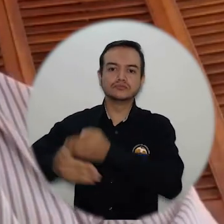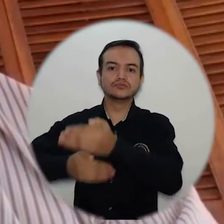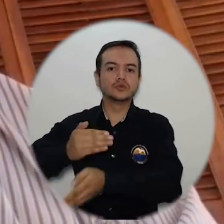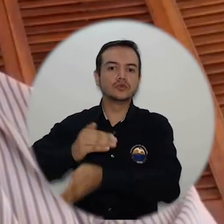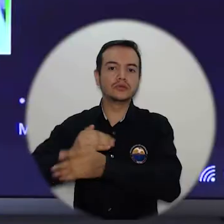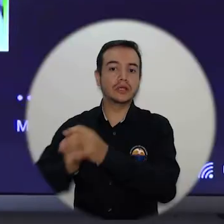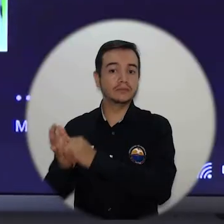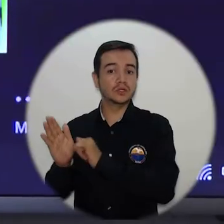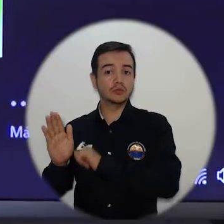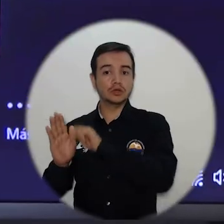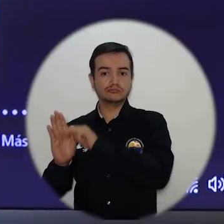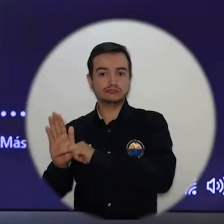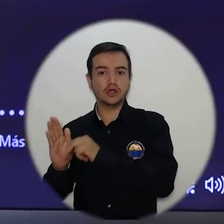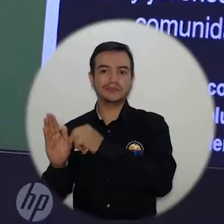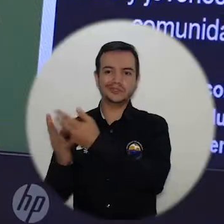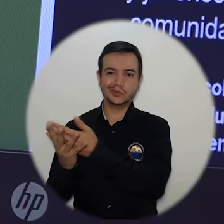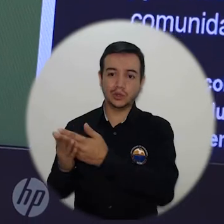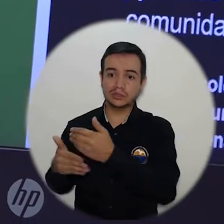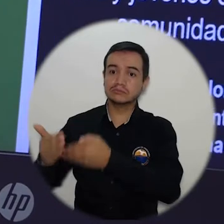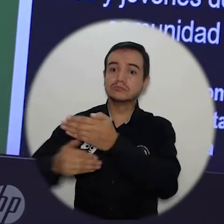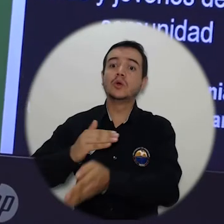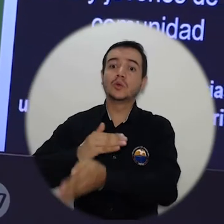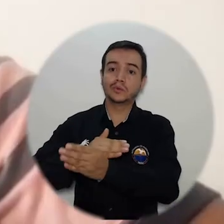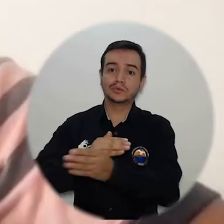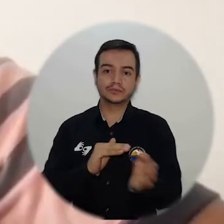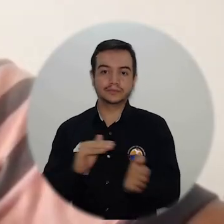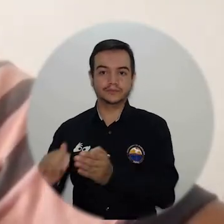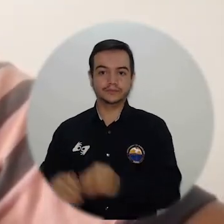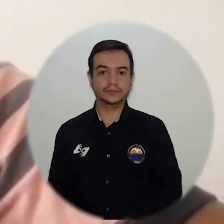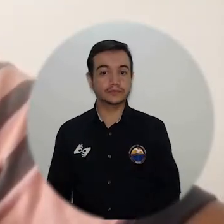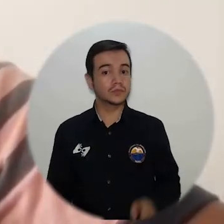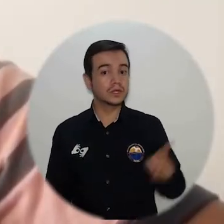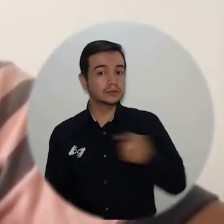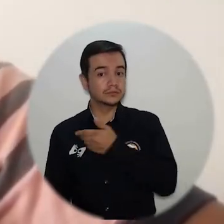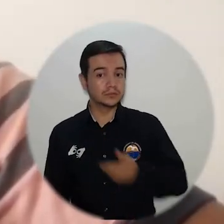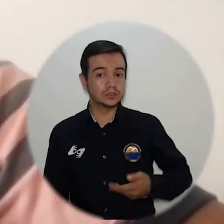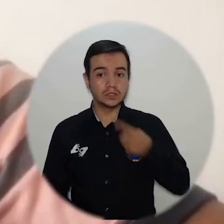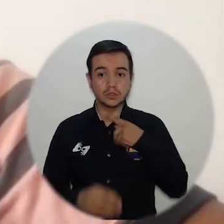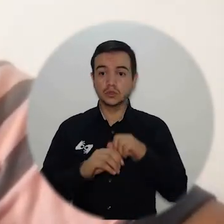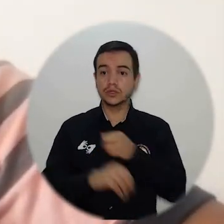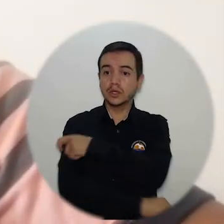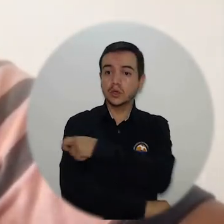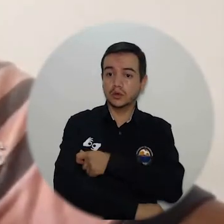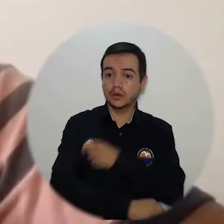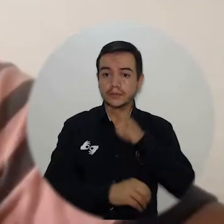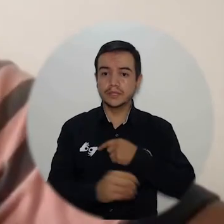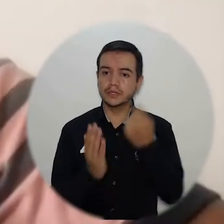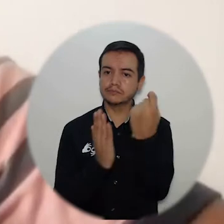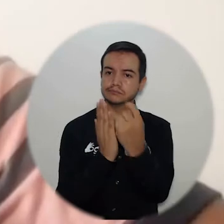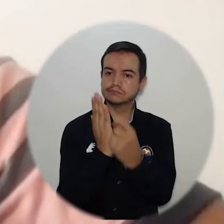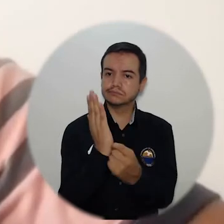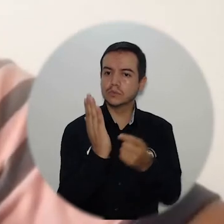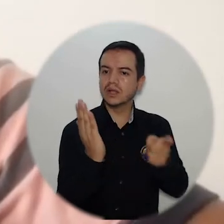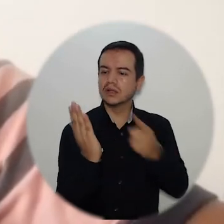se están planteando de cara al futuro. Se presentó por parte del presidente del Comité de Garantía de Consulta un informe